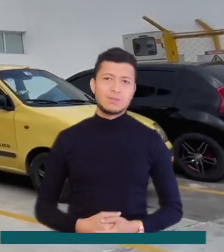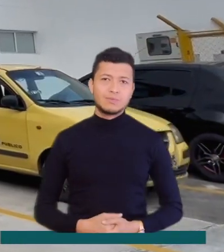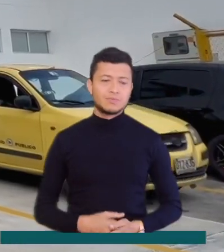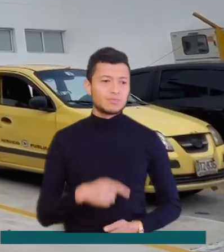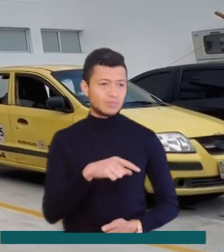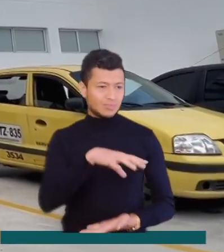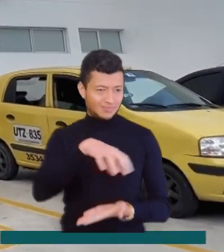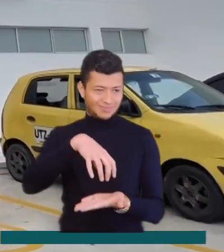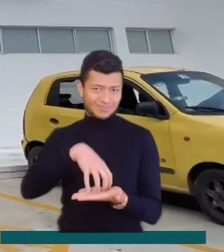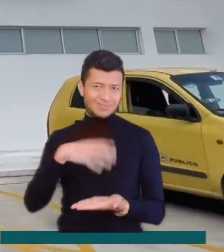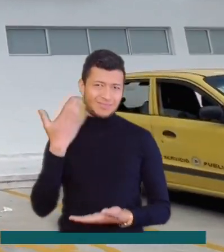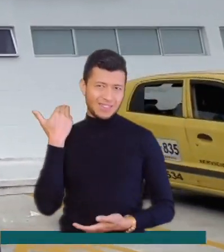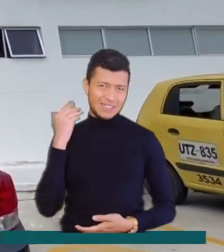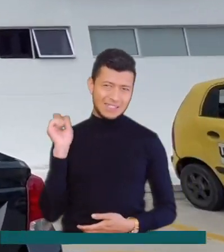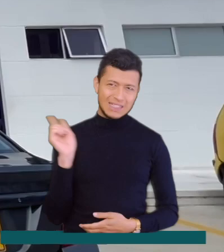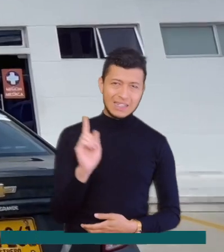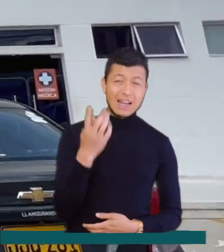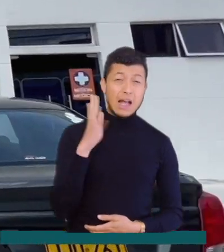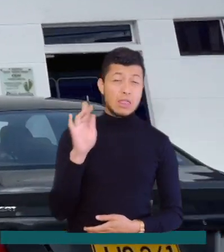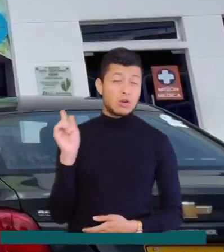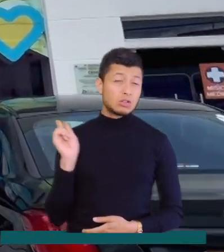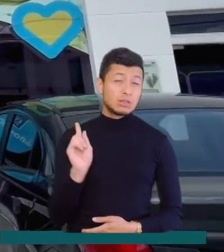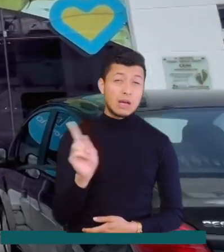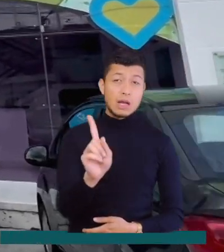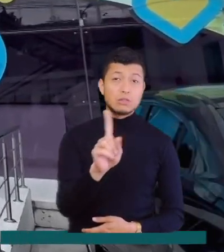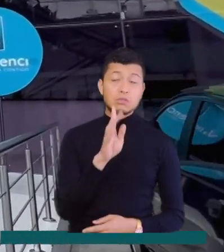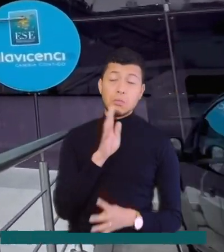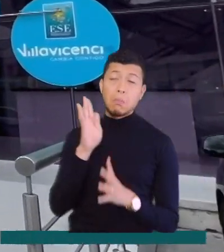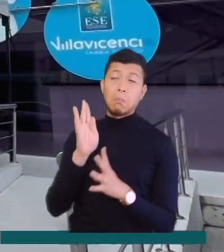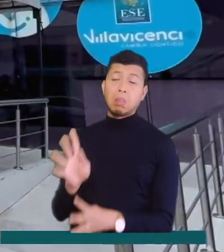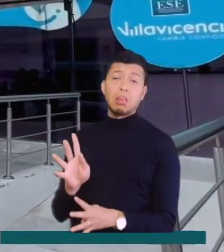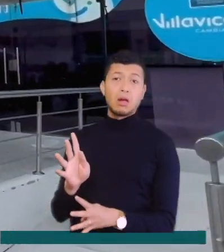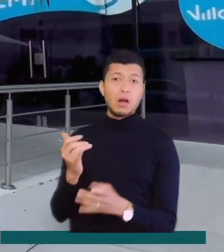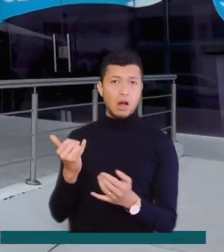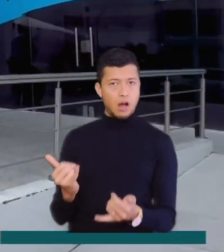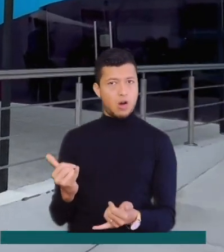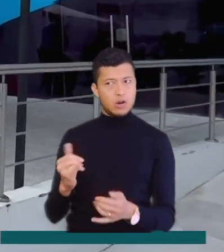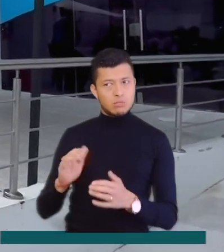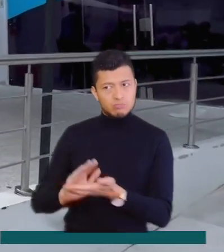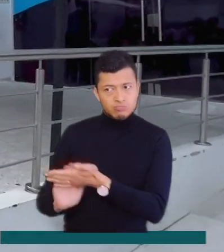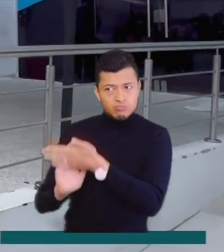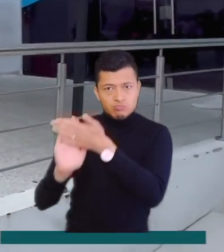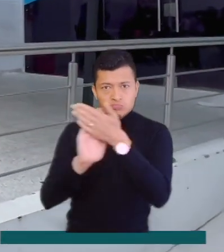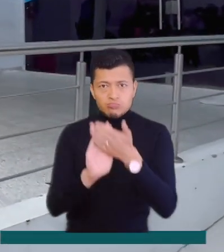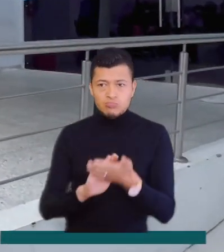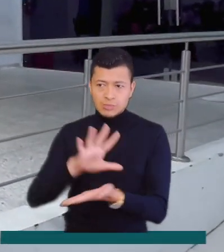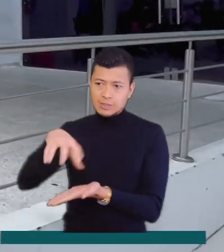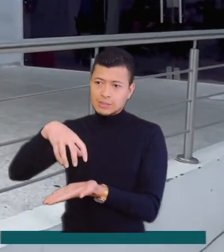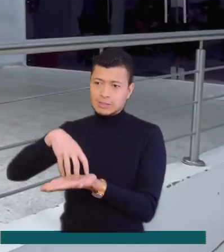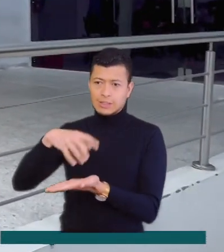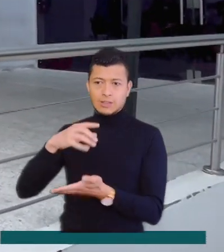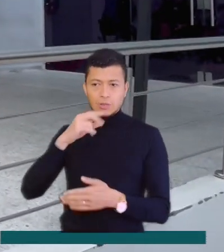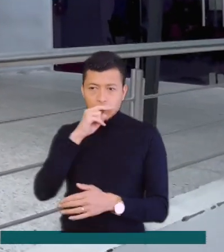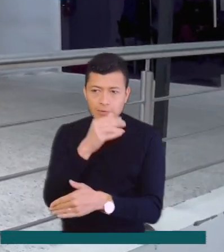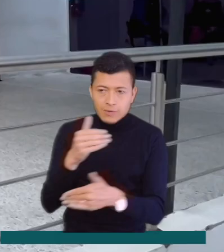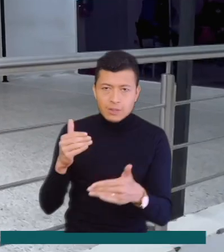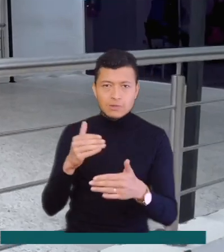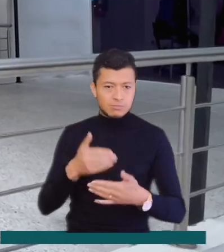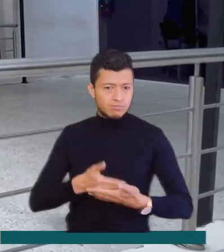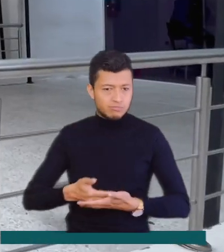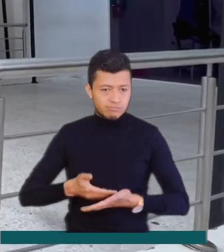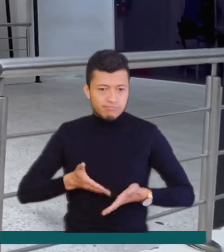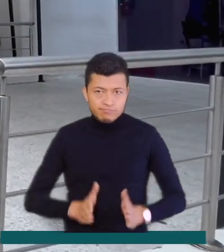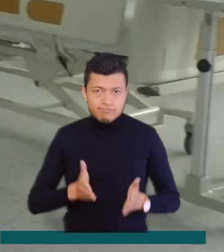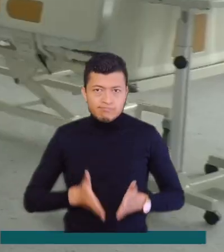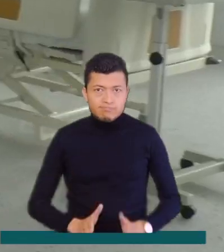Este lugar duró cerca de 14 años en total abandono. Hoy se ha convertido en el centro materno infantil en donde han nacido más de 1